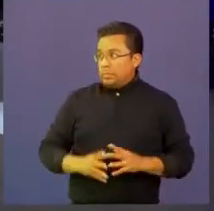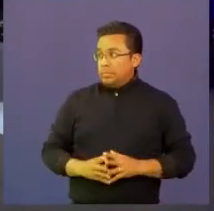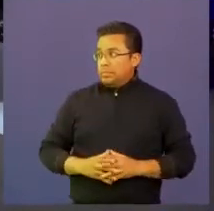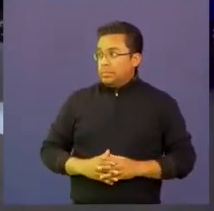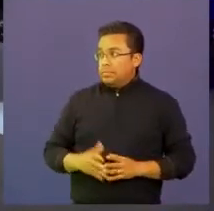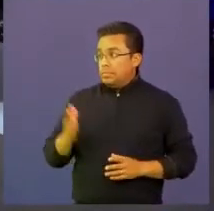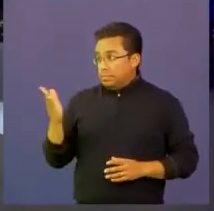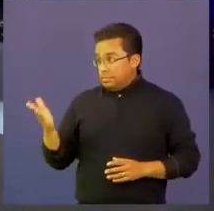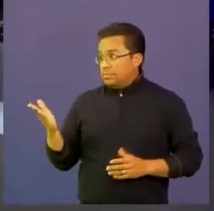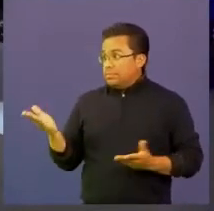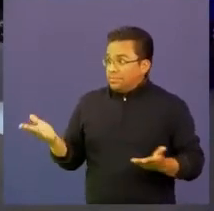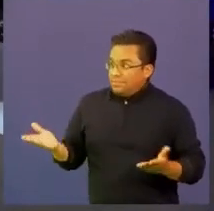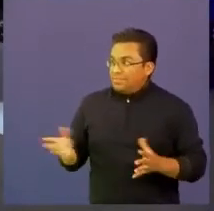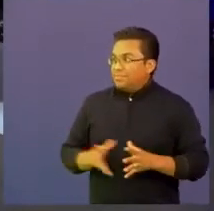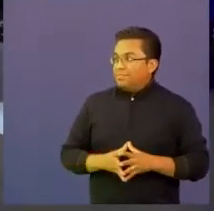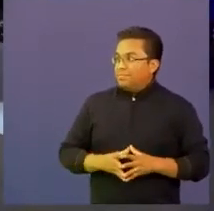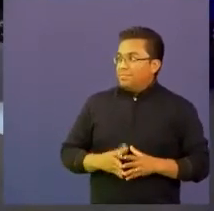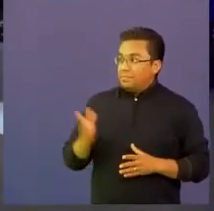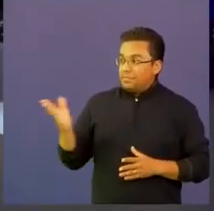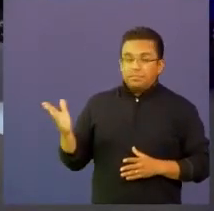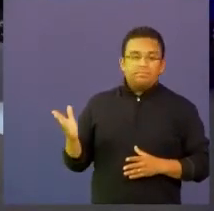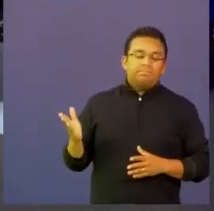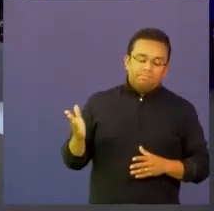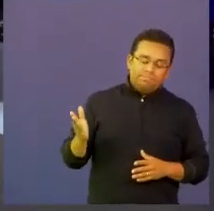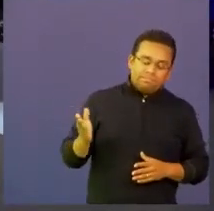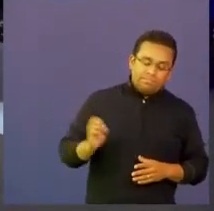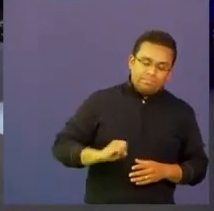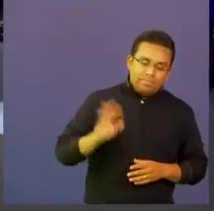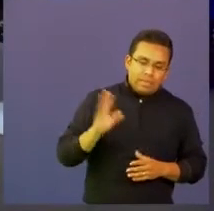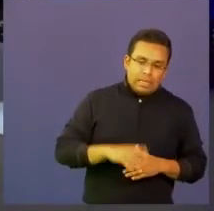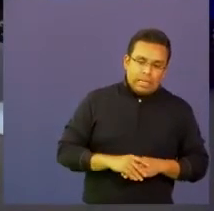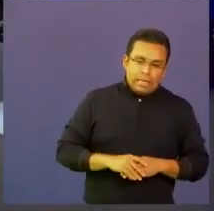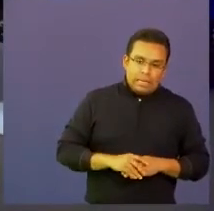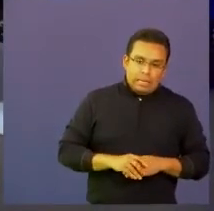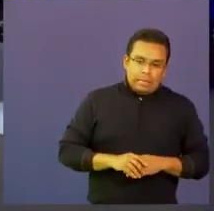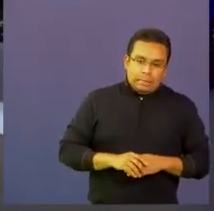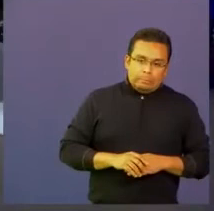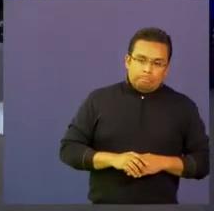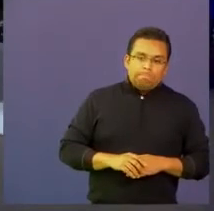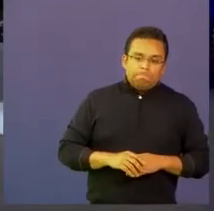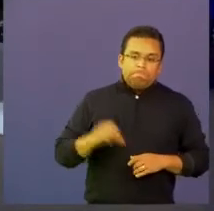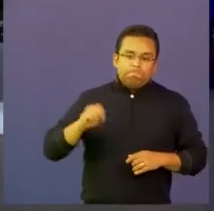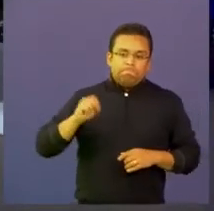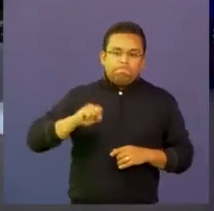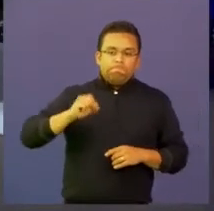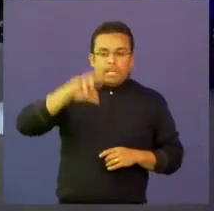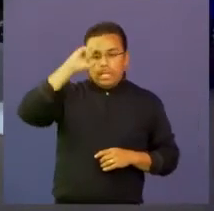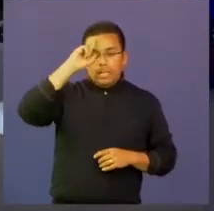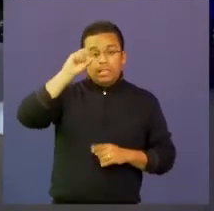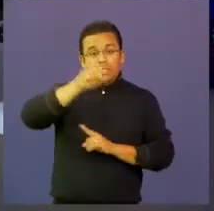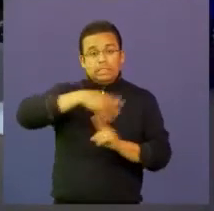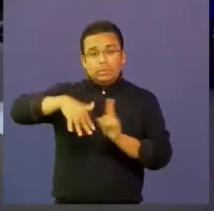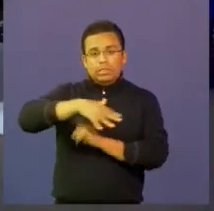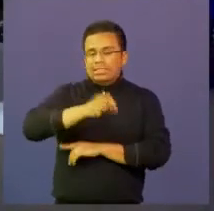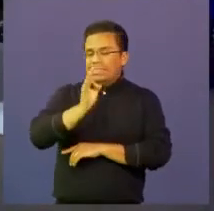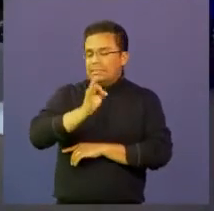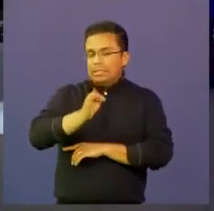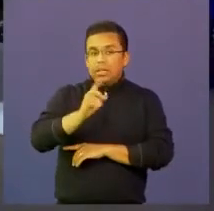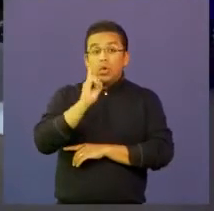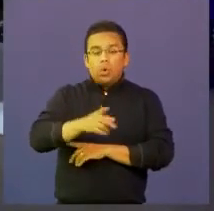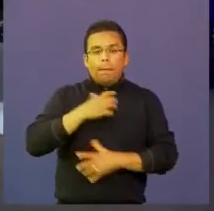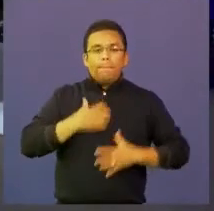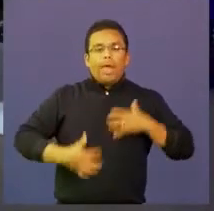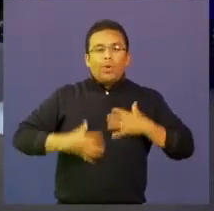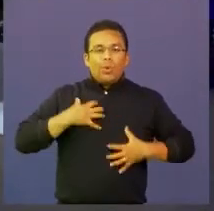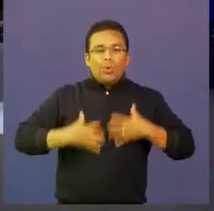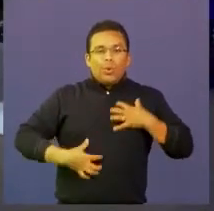¿por acá? Maldita Sí es una de las situaciones que se presentan a menudo es el miedo del